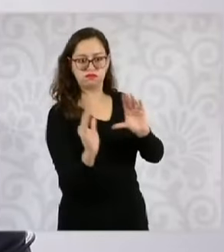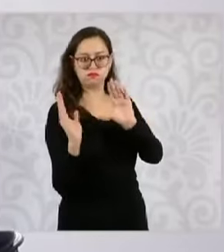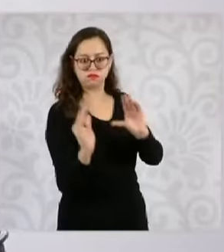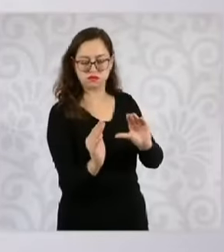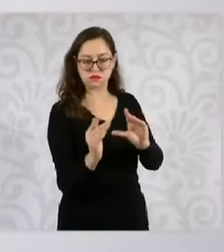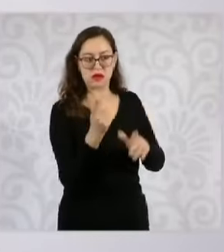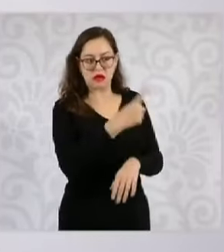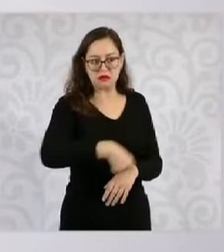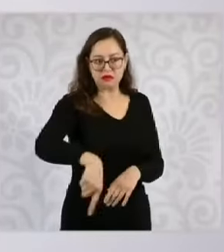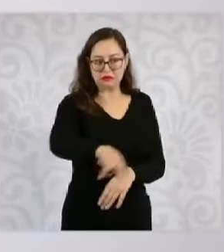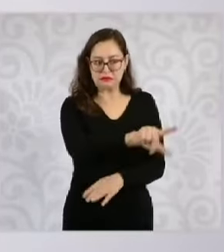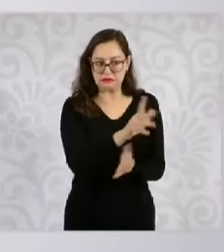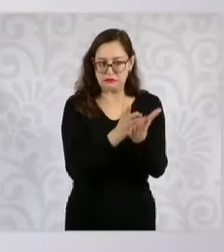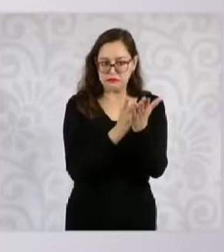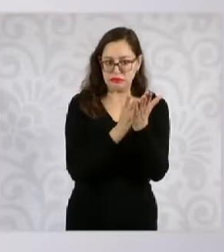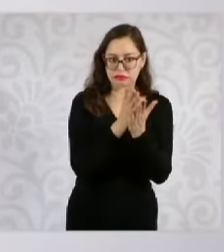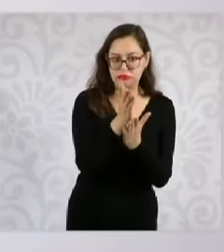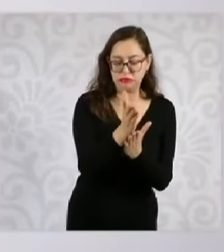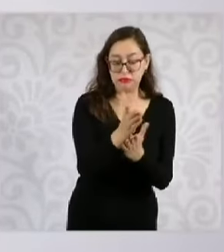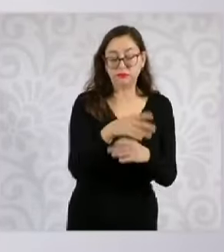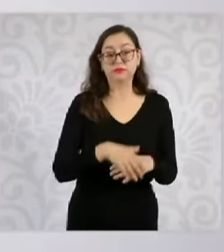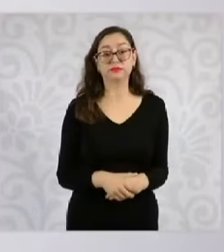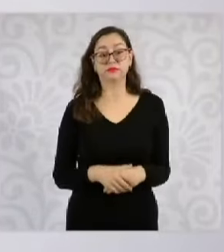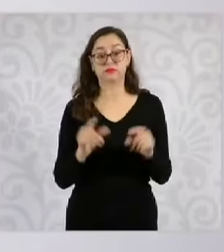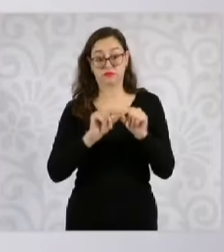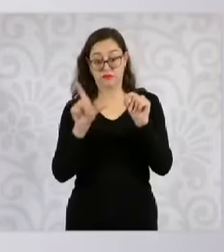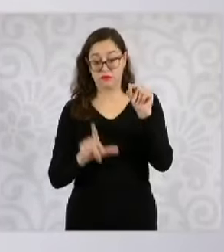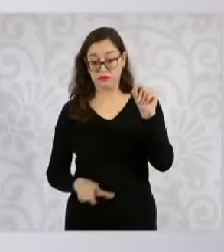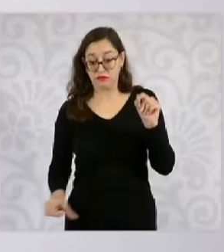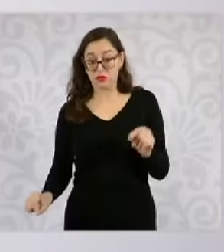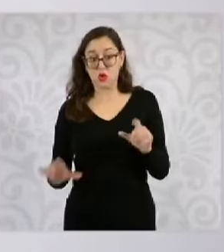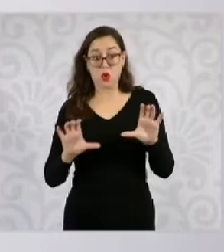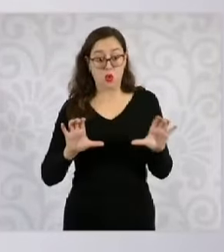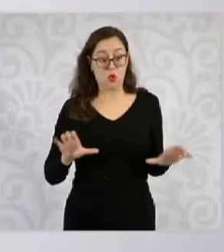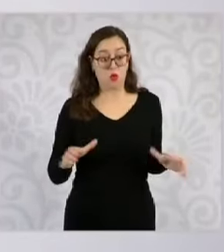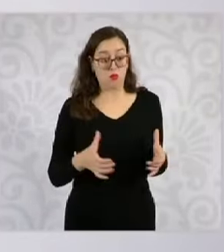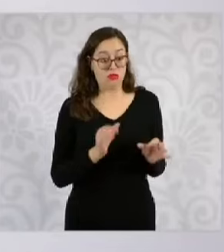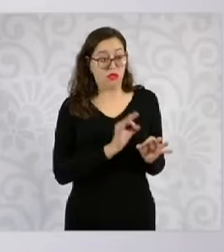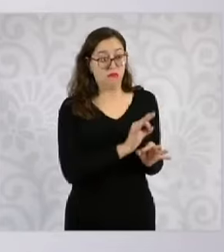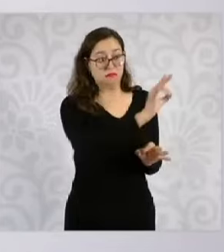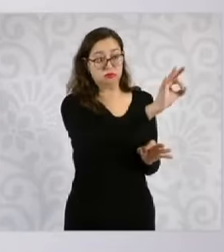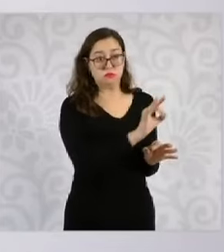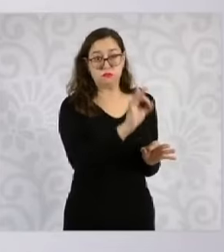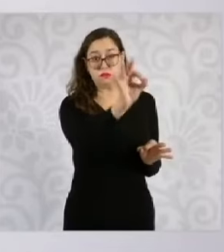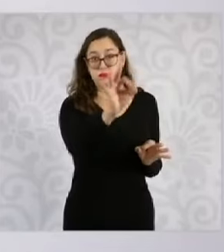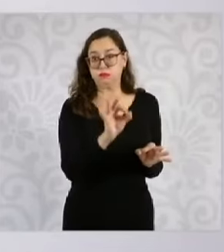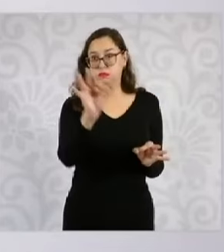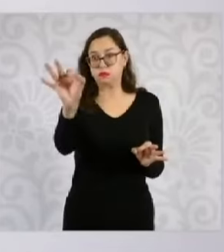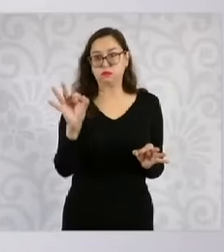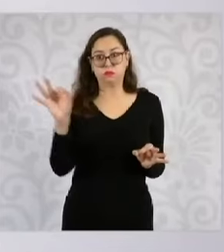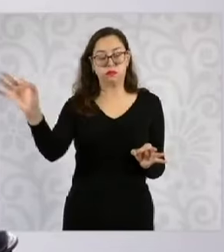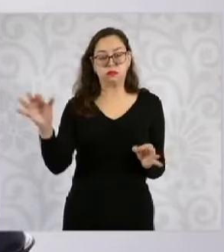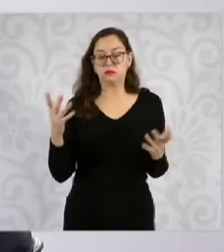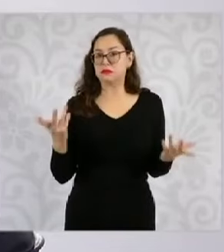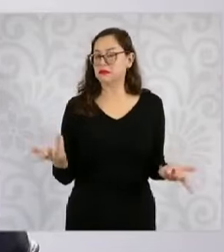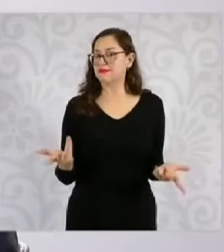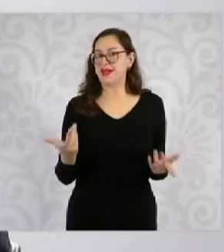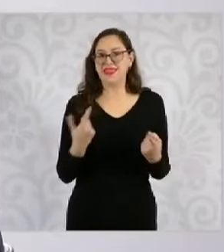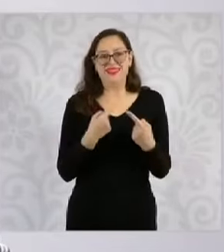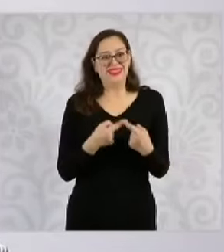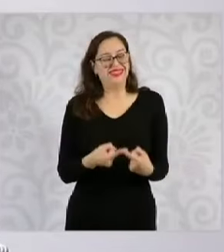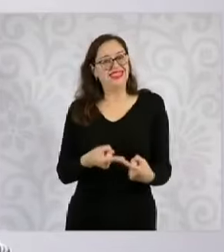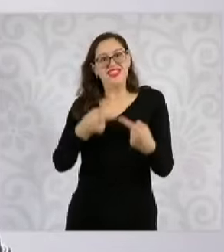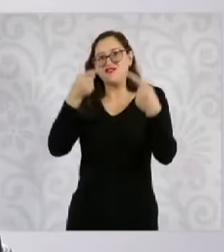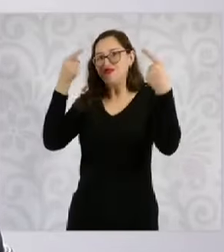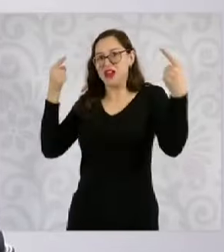cientos de comunidades en nuestro país que viven en una realidad diferente a varias ciudades de la Ciudad de México, que lo único que tienen al día de hoy es al